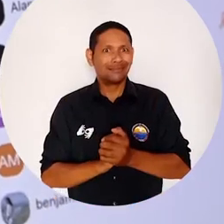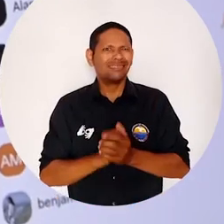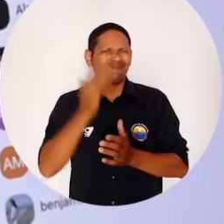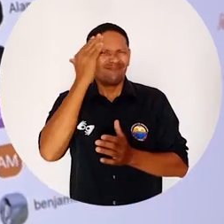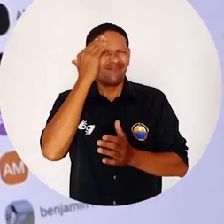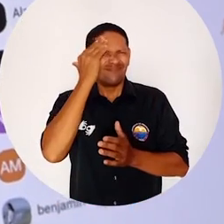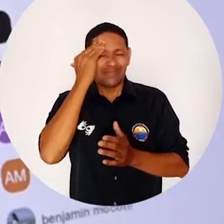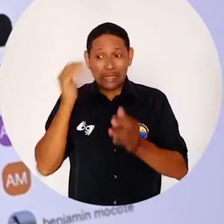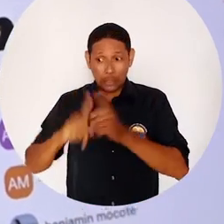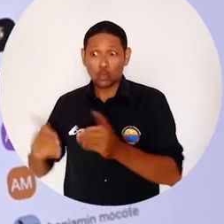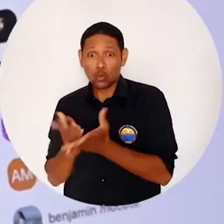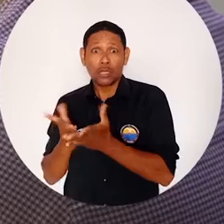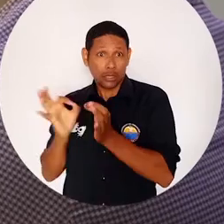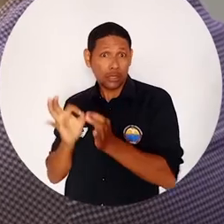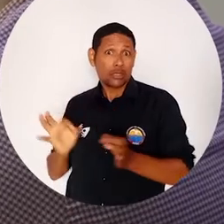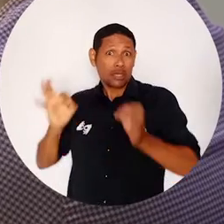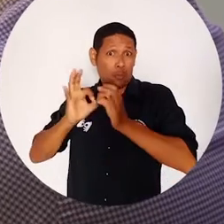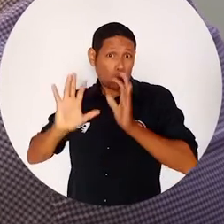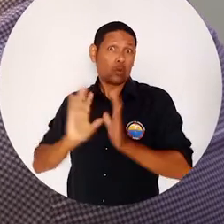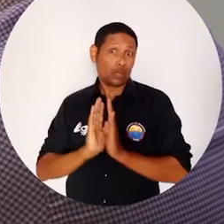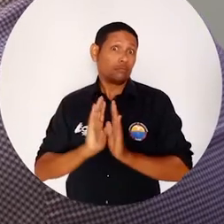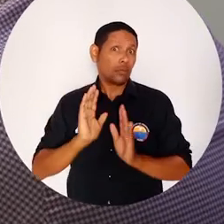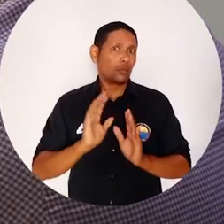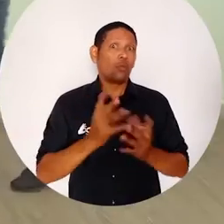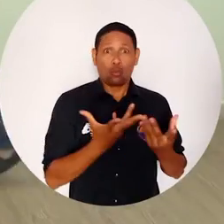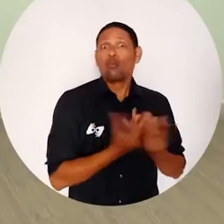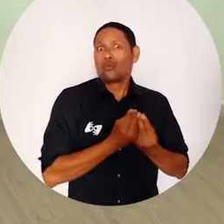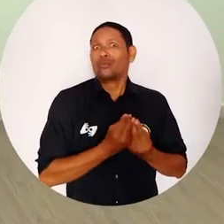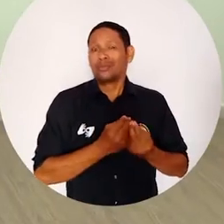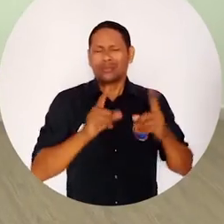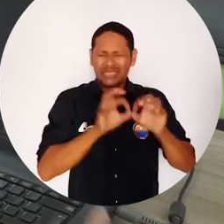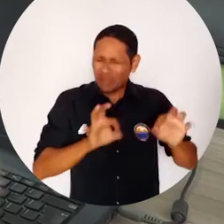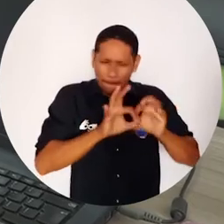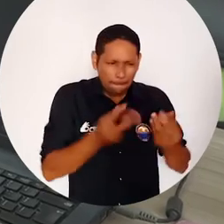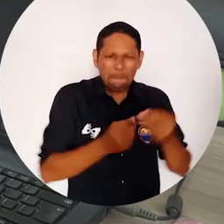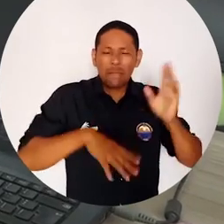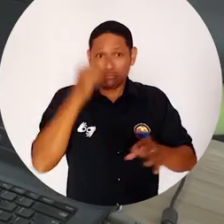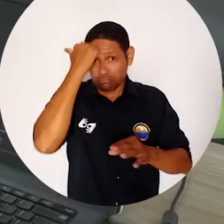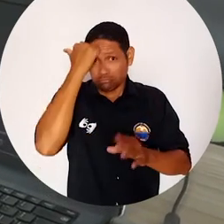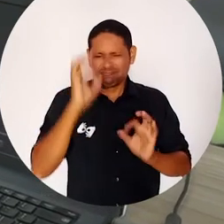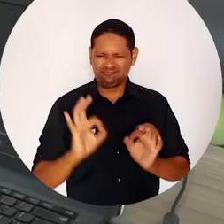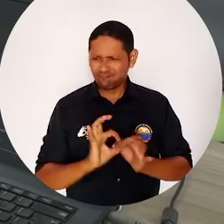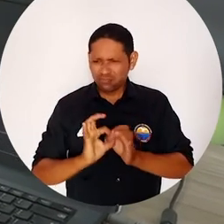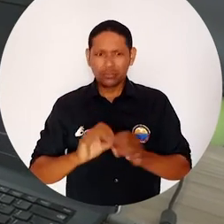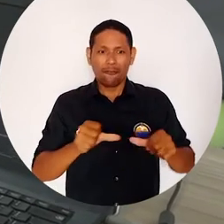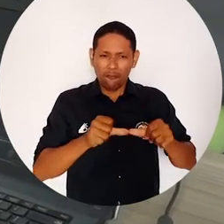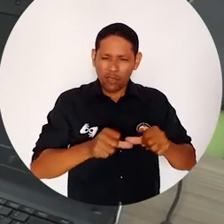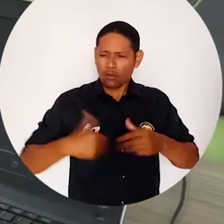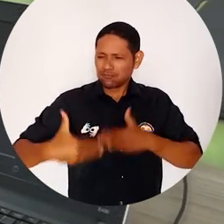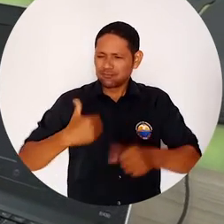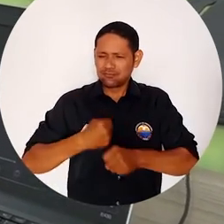es cierto que los estudiantes son muy importantes para la universidad, también es cierto que es muy importante los docentes de tiempo completo.